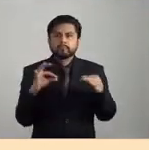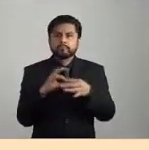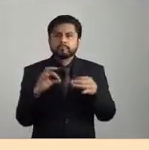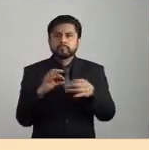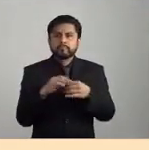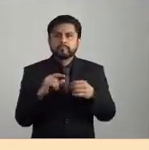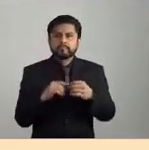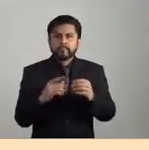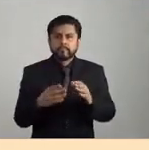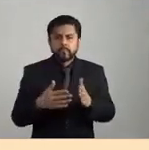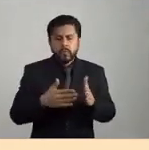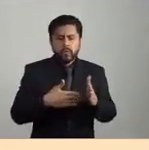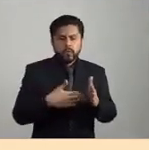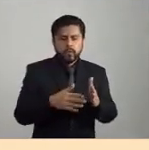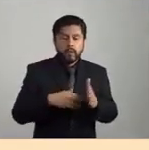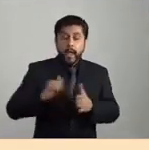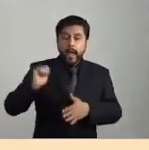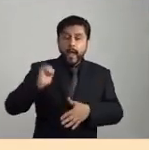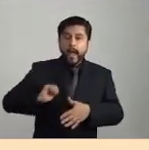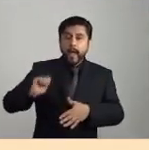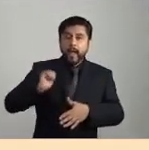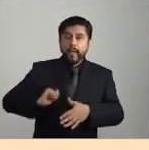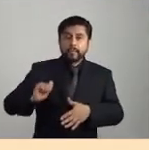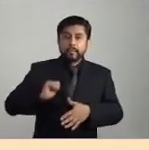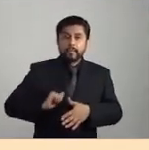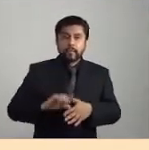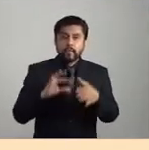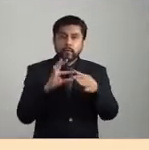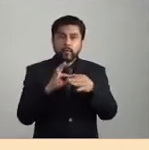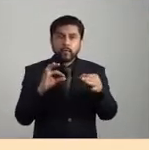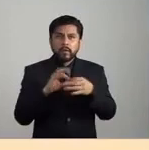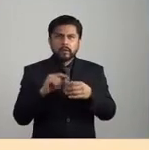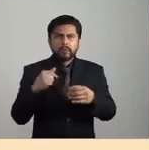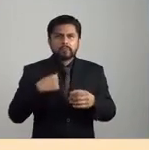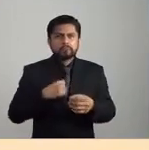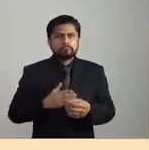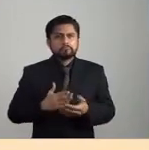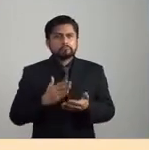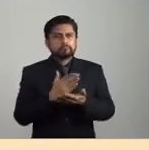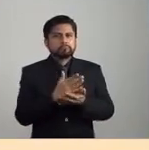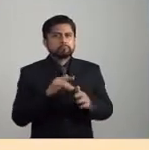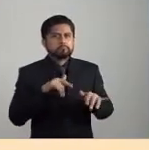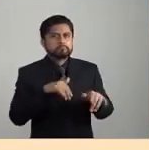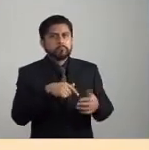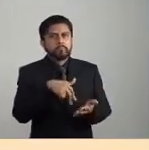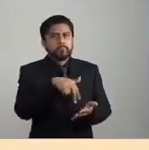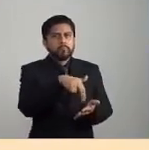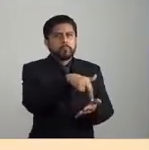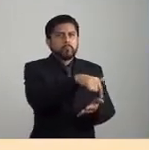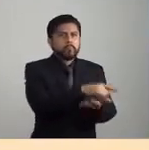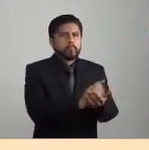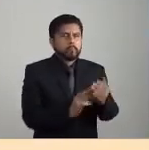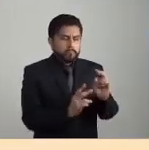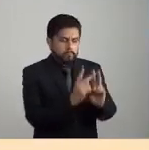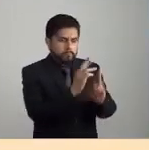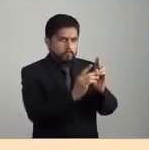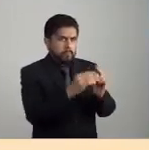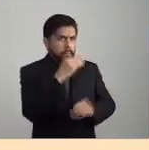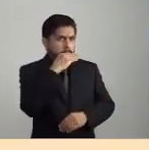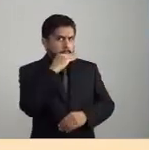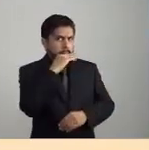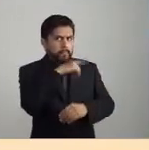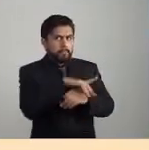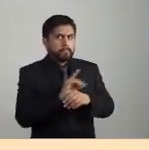determinadas recetas, milenarias, etcétera, y tal y cual, y se iba a la milpanos, así como se dice en los huertos de allí, y bueno,